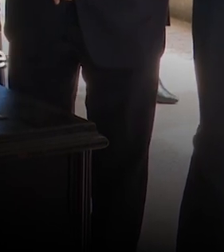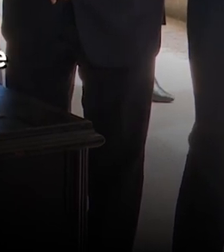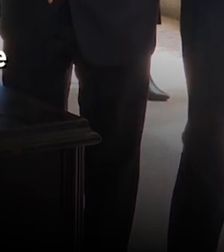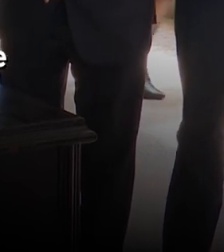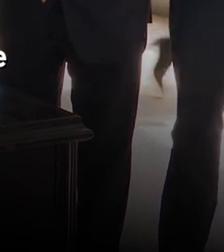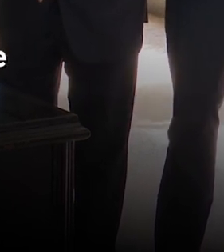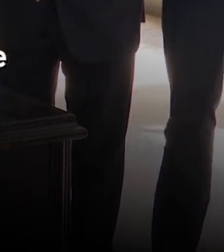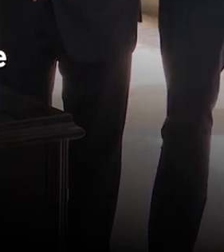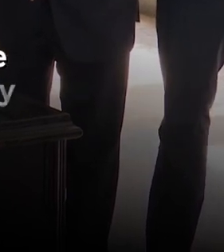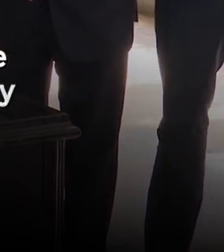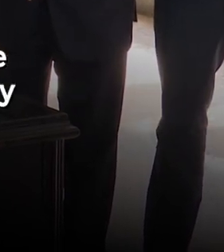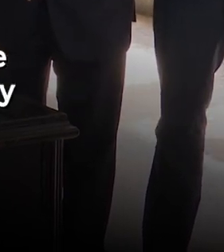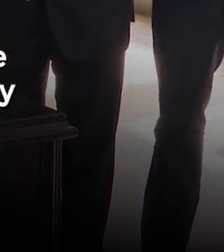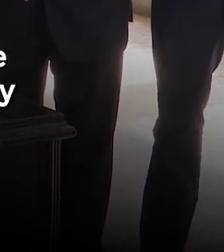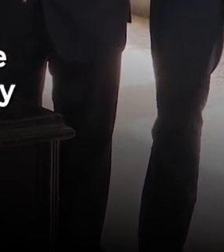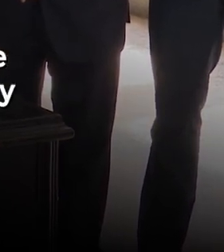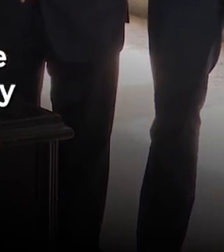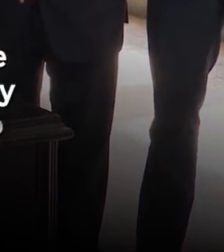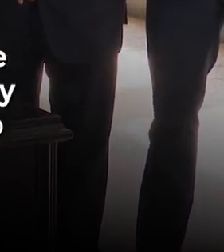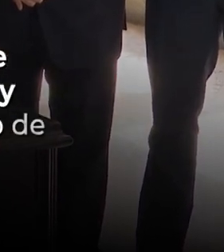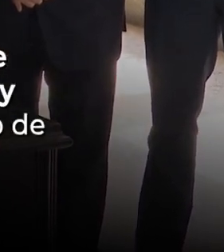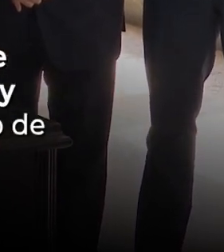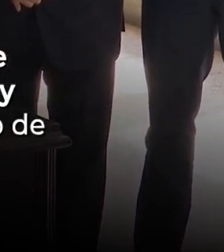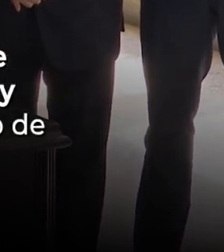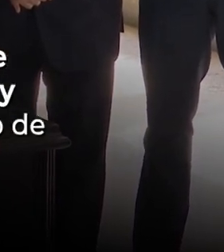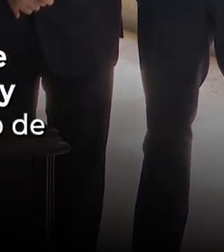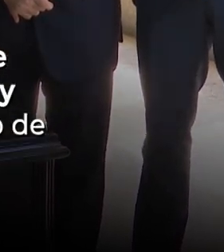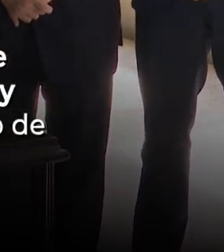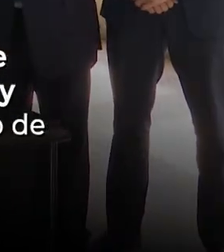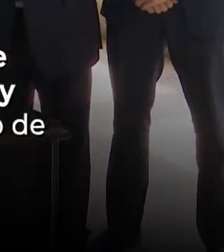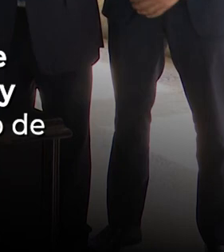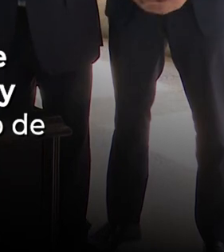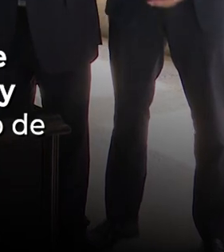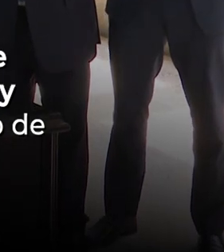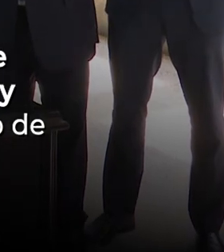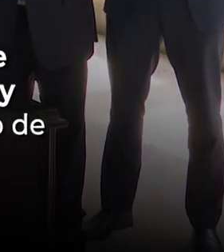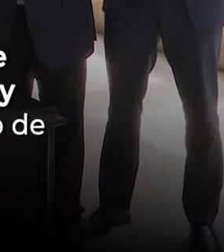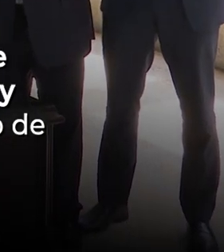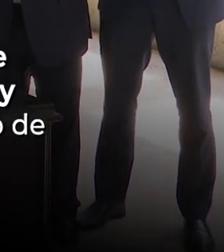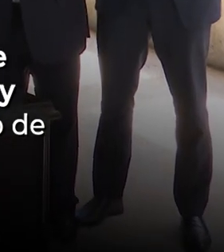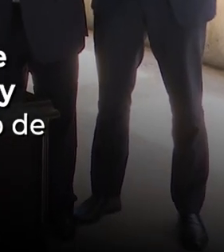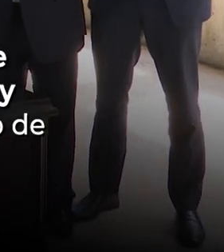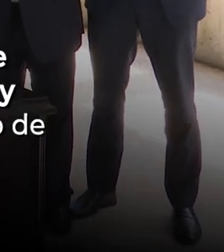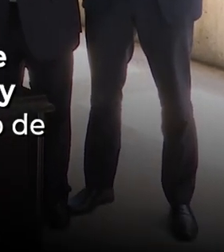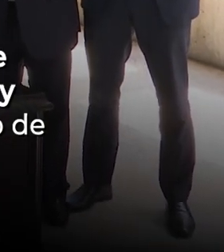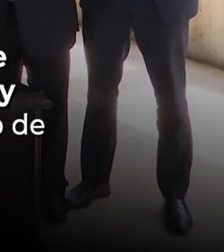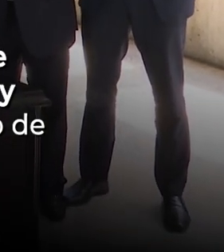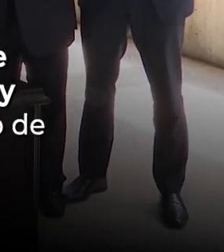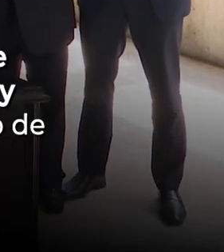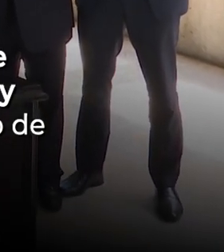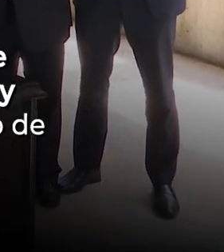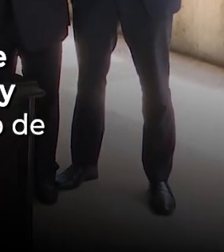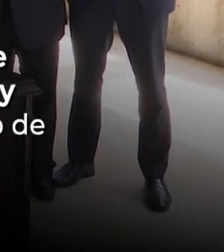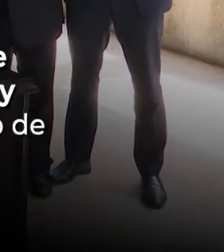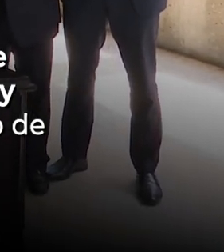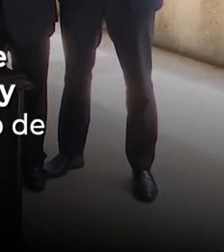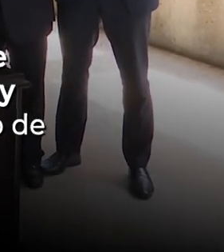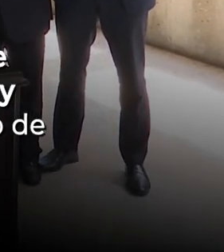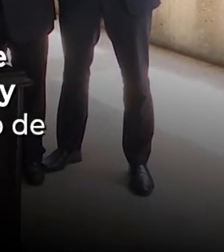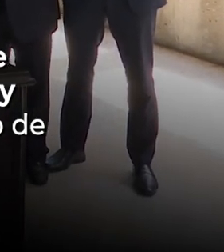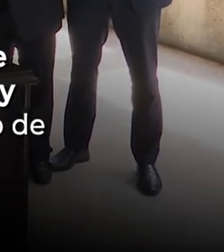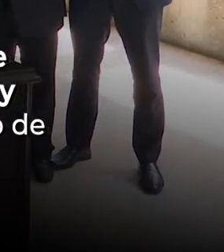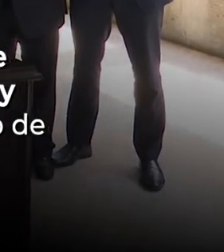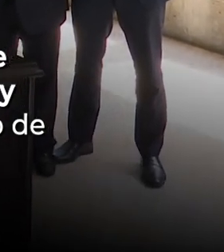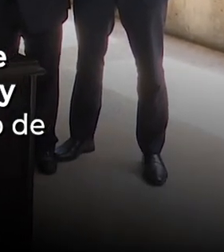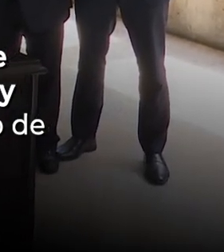Nuevas normas evitan la creación de nuevos trámites, reducir requisitos y procedimientos para mejorar el tiempo de respuesta en trámites